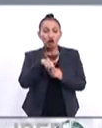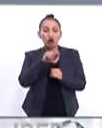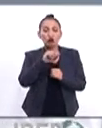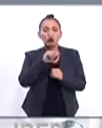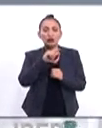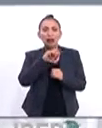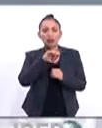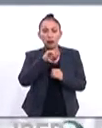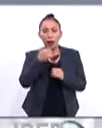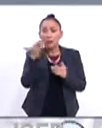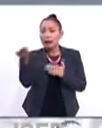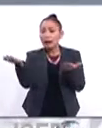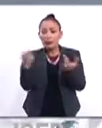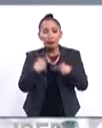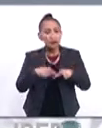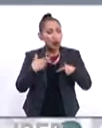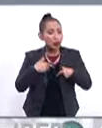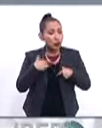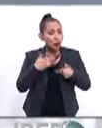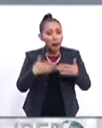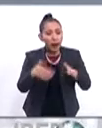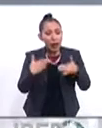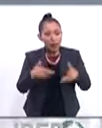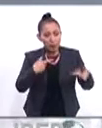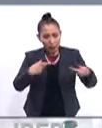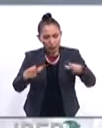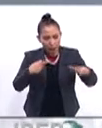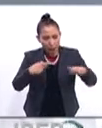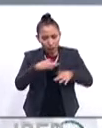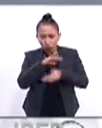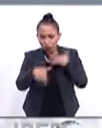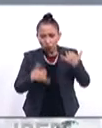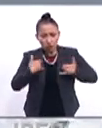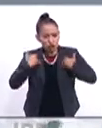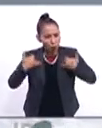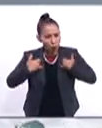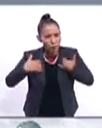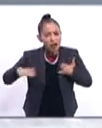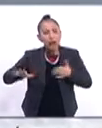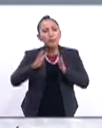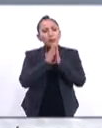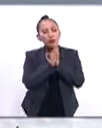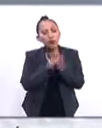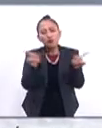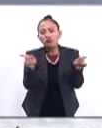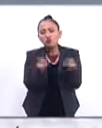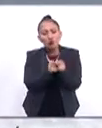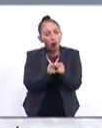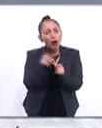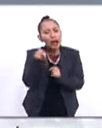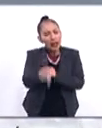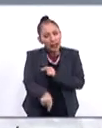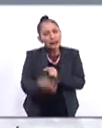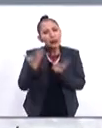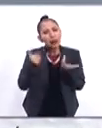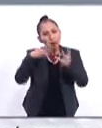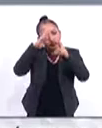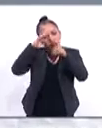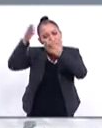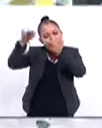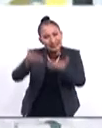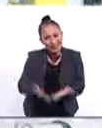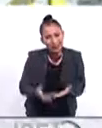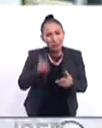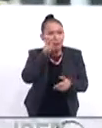se ha pedido a Panamá como organizador de la jornada mundial de la juventud que sea muy breve este acto protocolar de